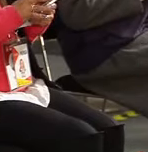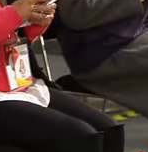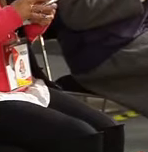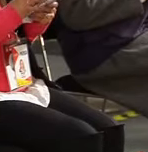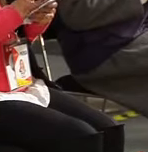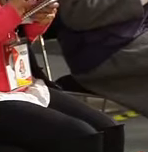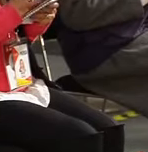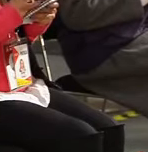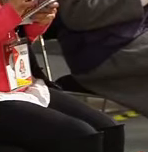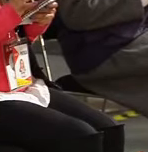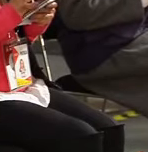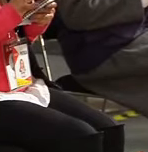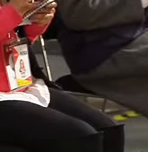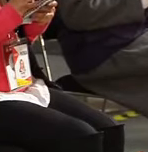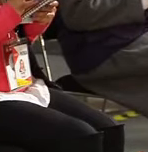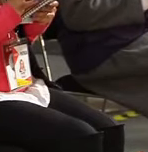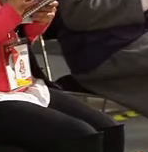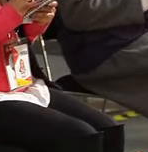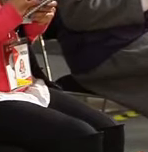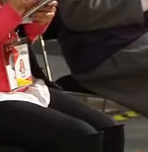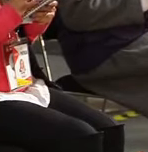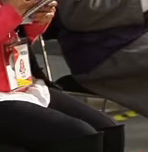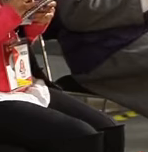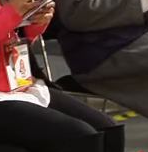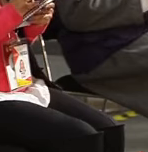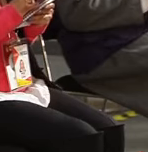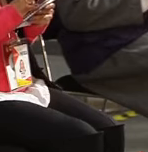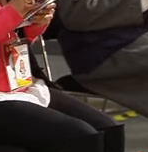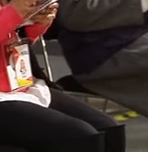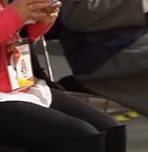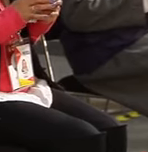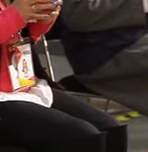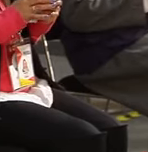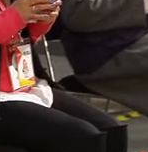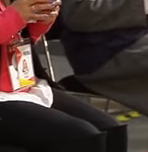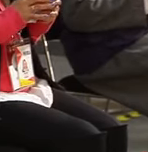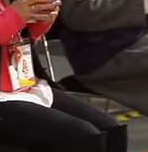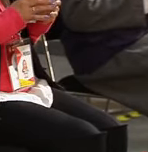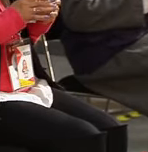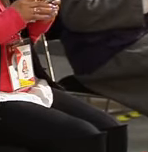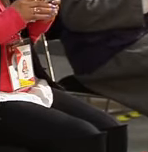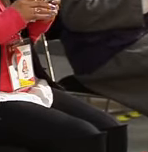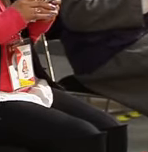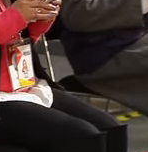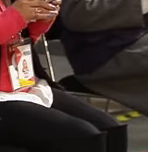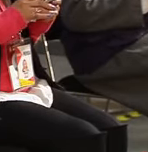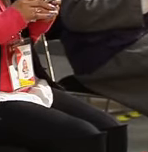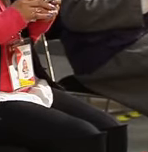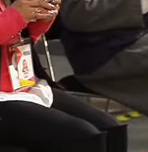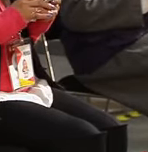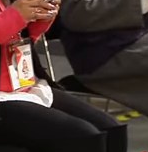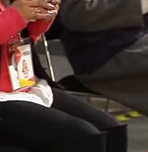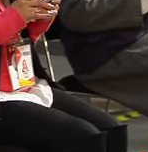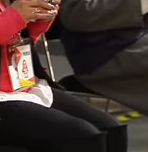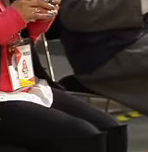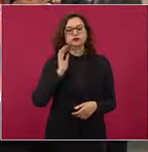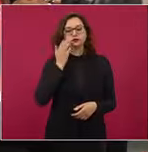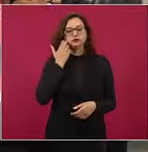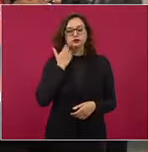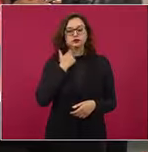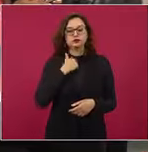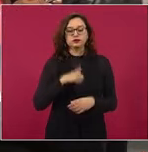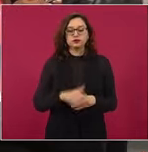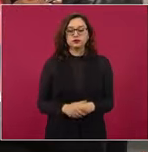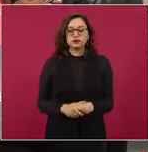a la bancada de Morena por todo lo que se avecina, las reformas electorales, energéticas, la reforma a la Guardia